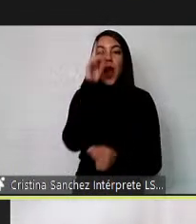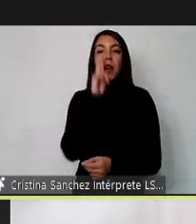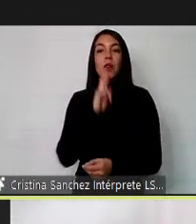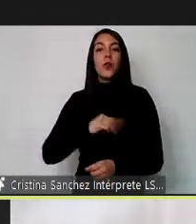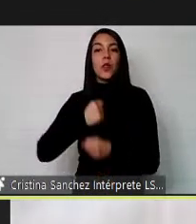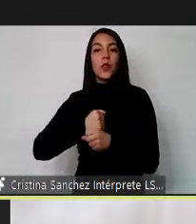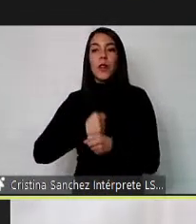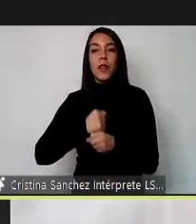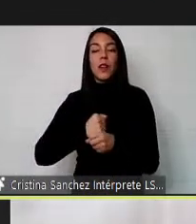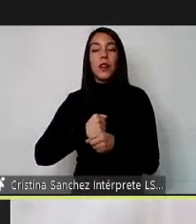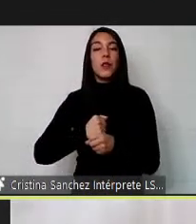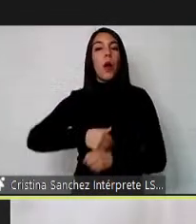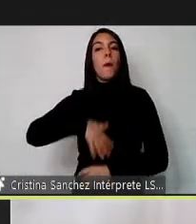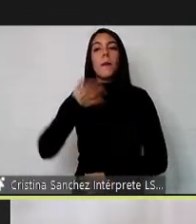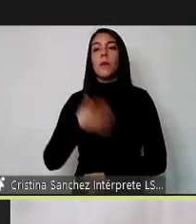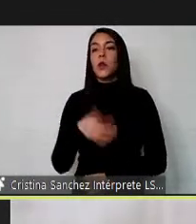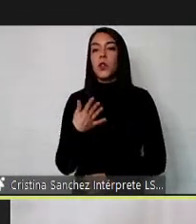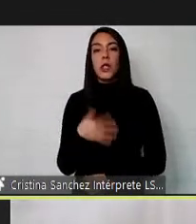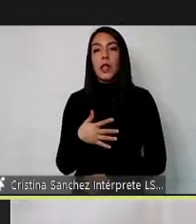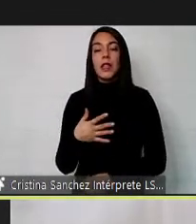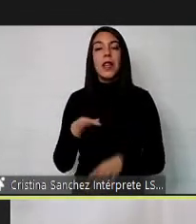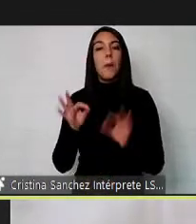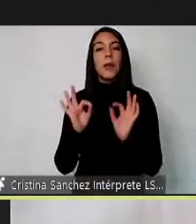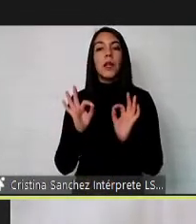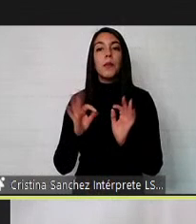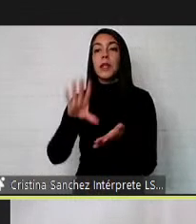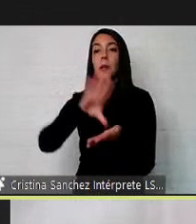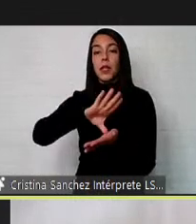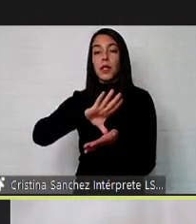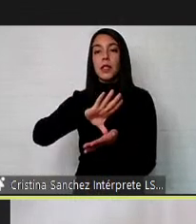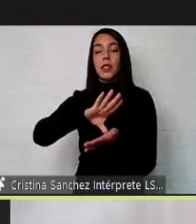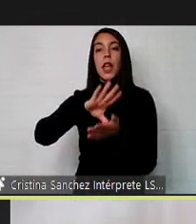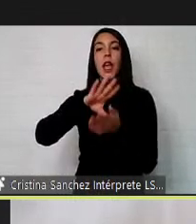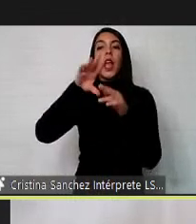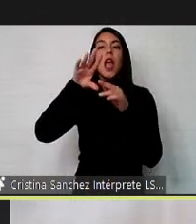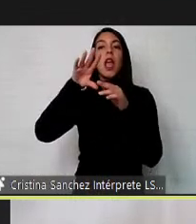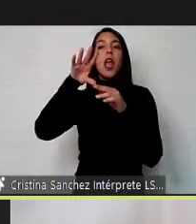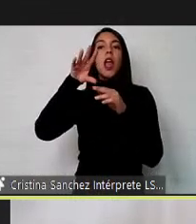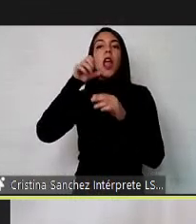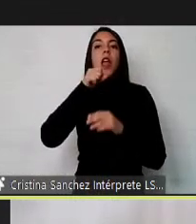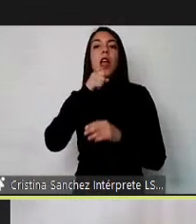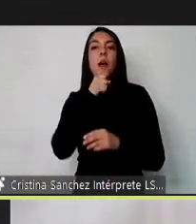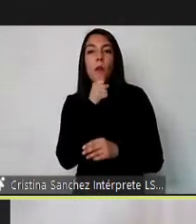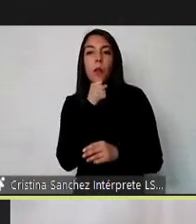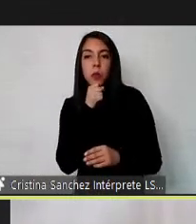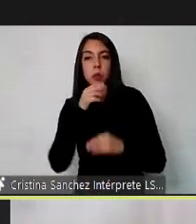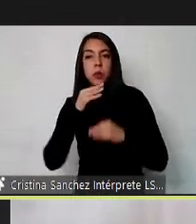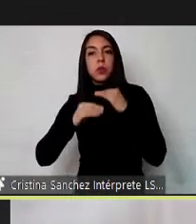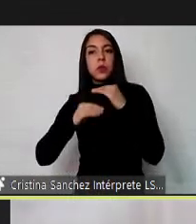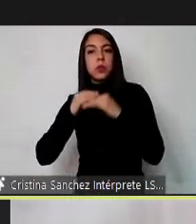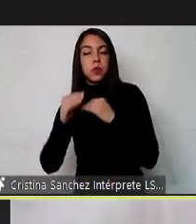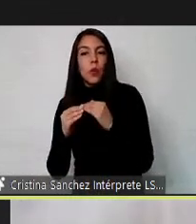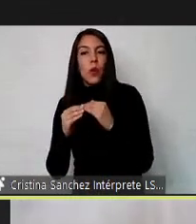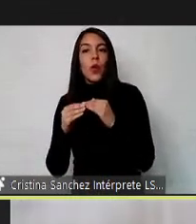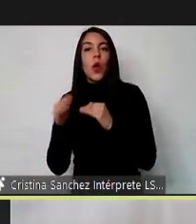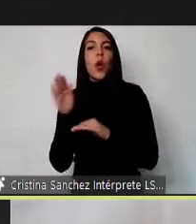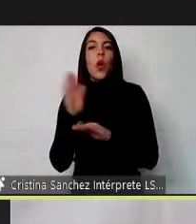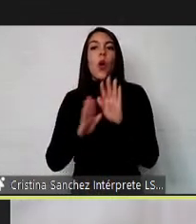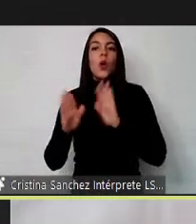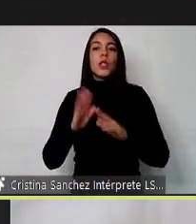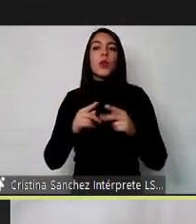es tremendamente relevante especialmente en un país que envejece y que cuenta con sistemas de seguridad social muy precarios